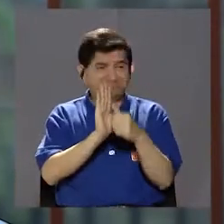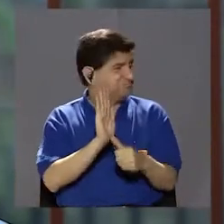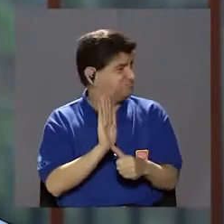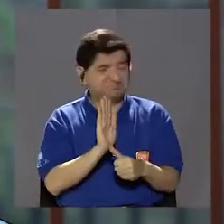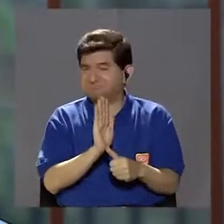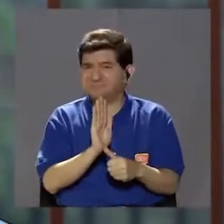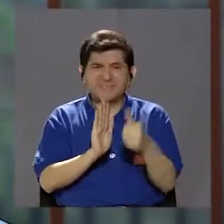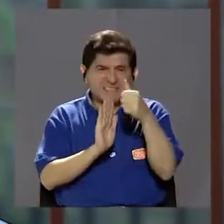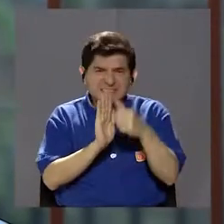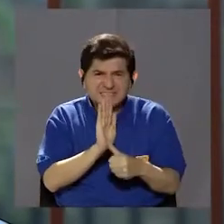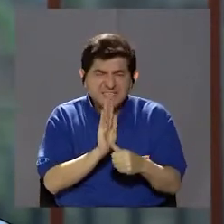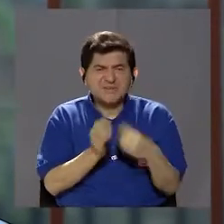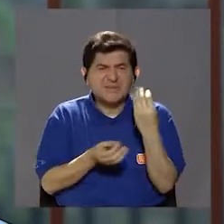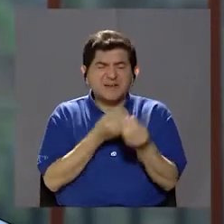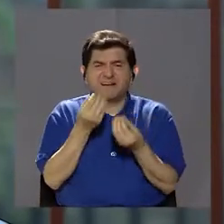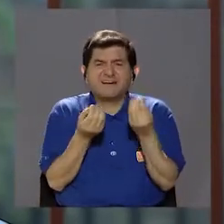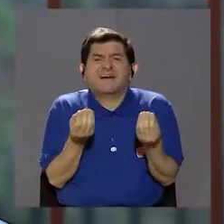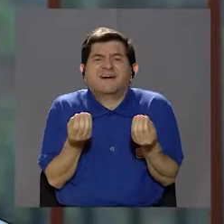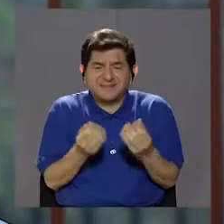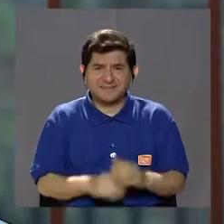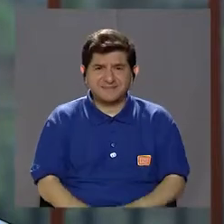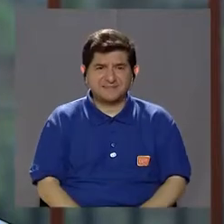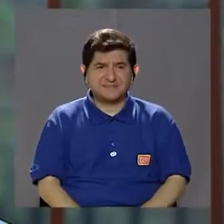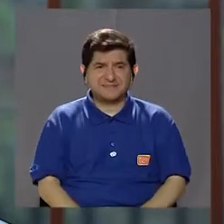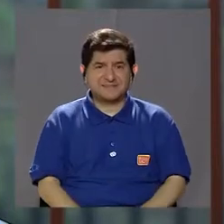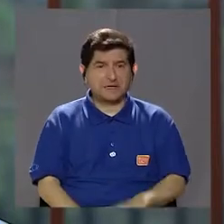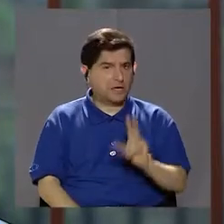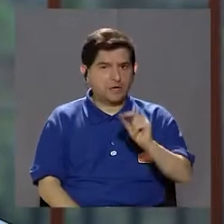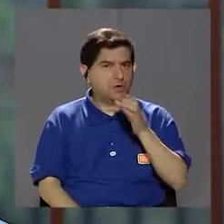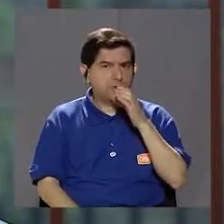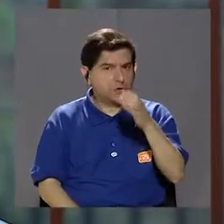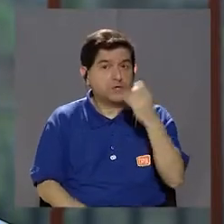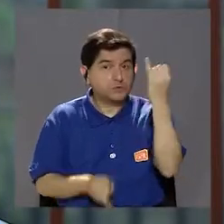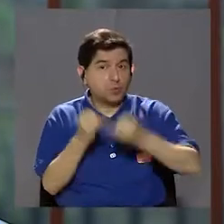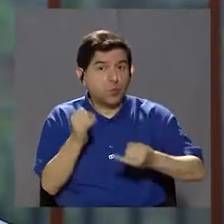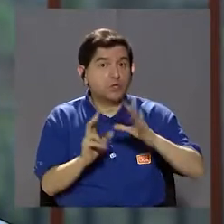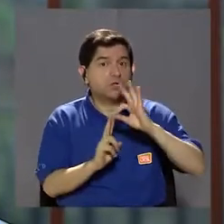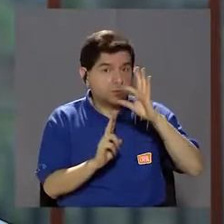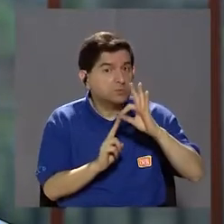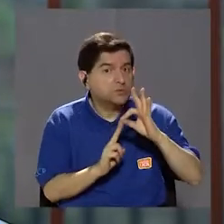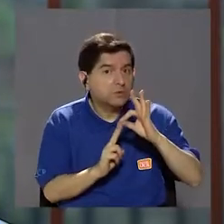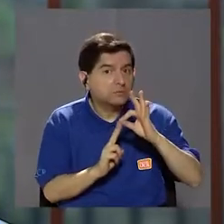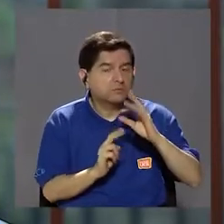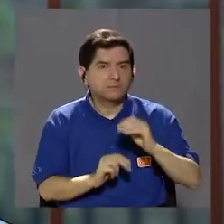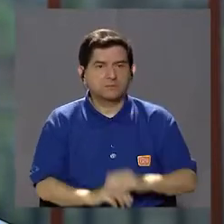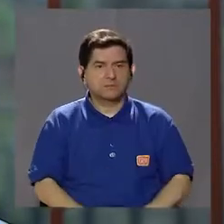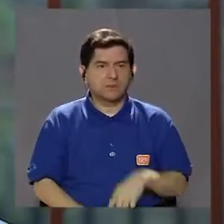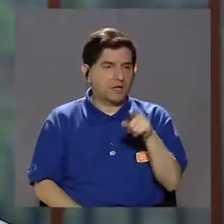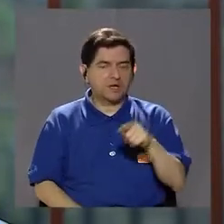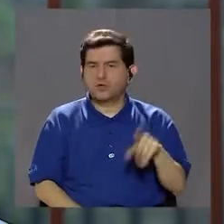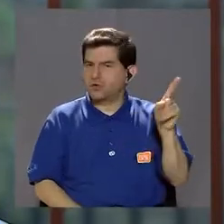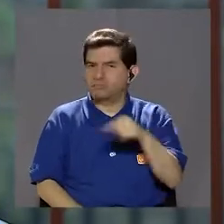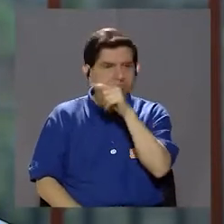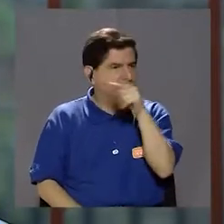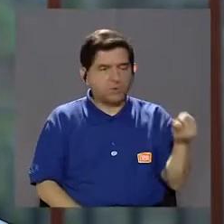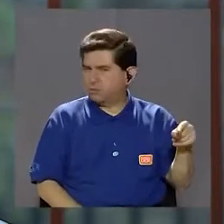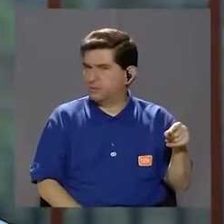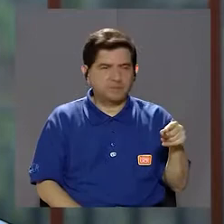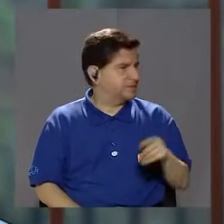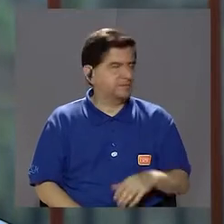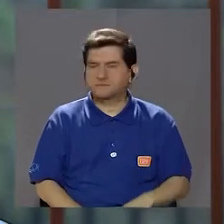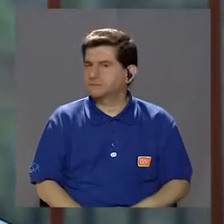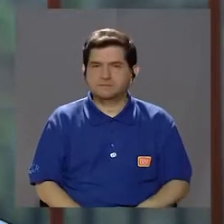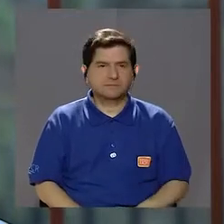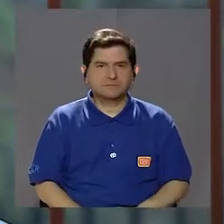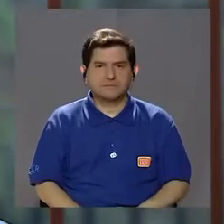con cirugía, la cirugía lo que te pueden hacer es que no se recomienda, la última opción, porque eso no te va a quitar el